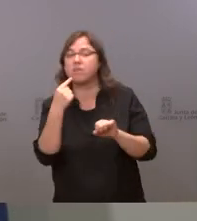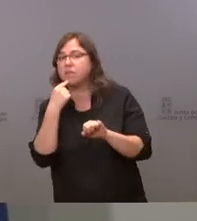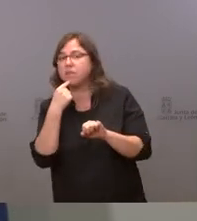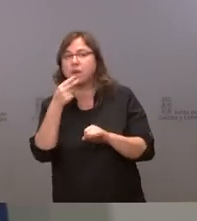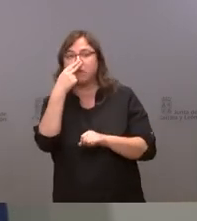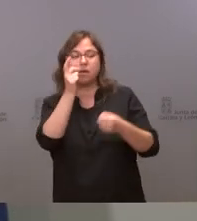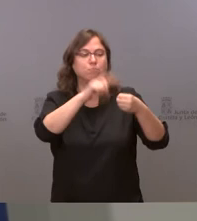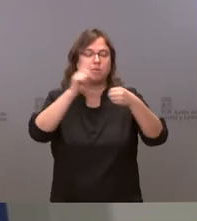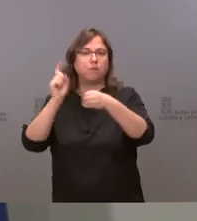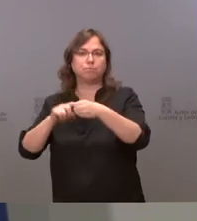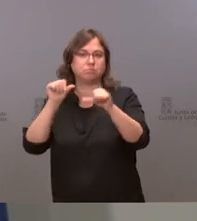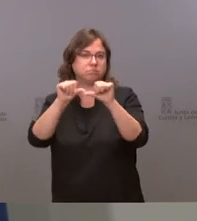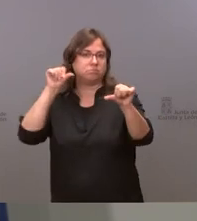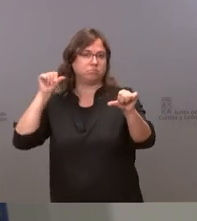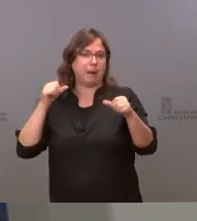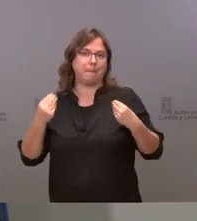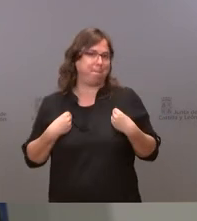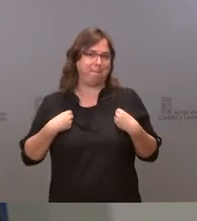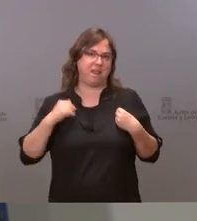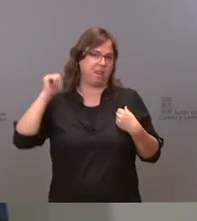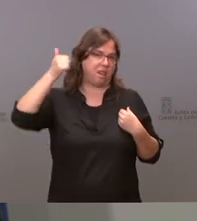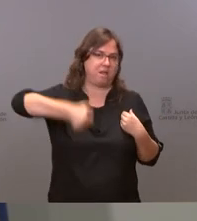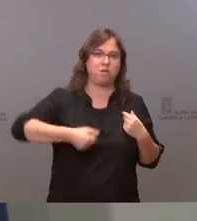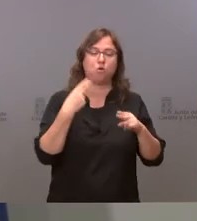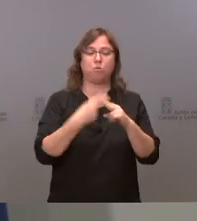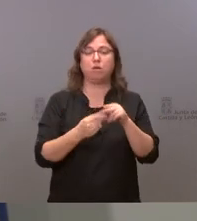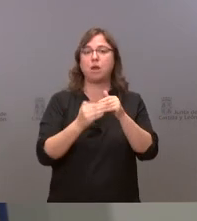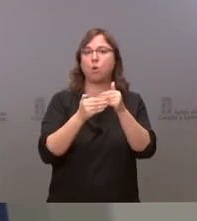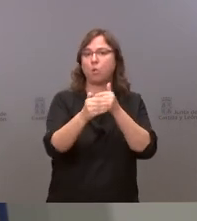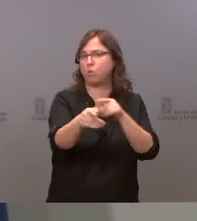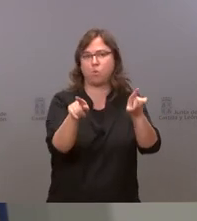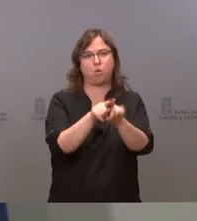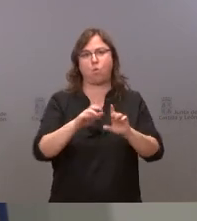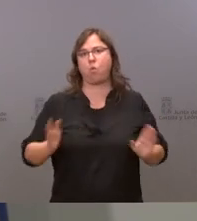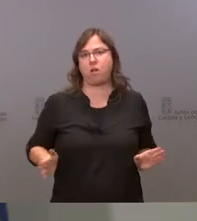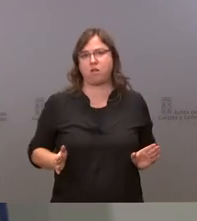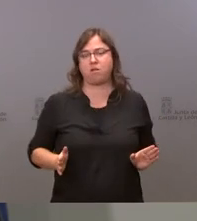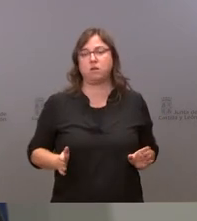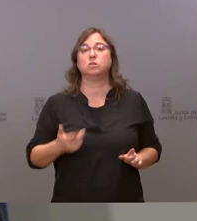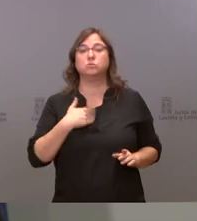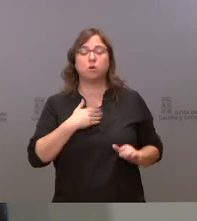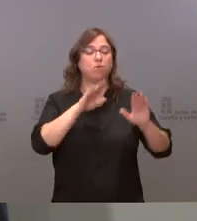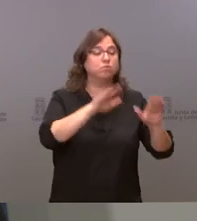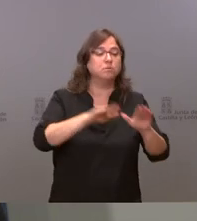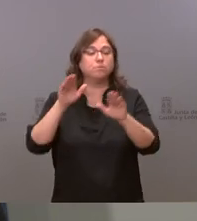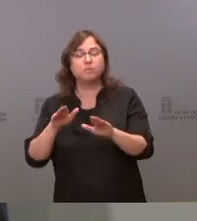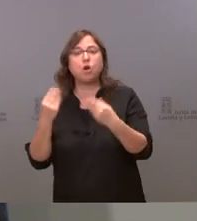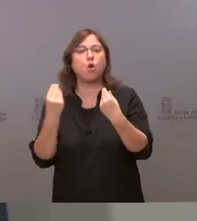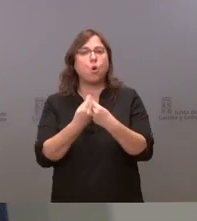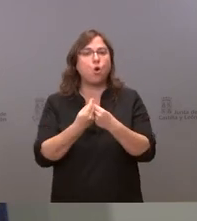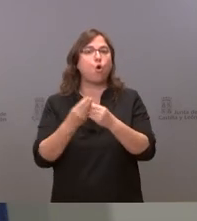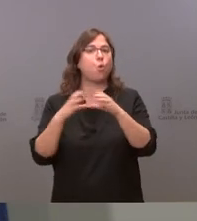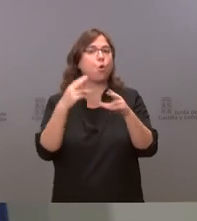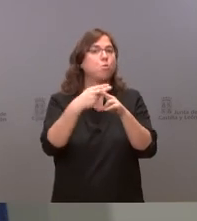ha sido mi vida en la política y va a seguir siendo mi vida en la política me presentaré por aquel partido que defienda